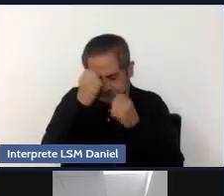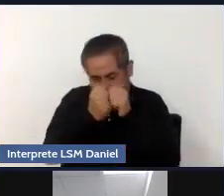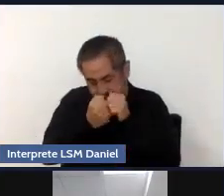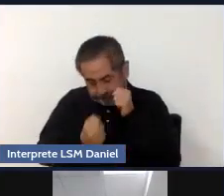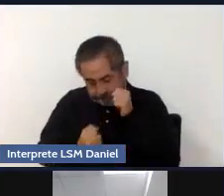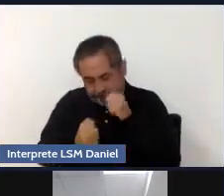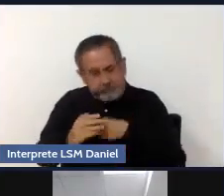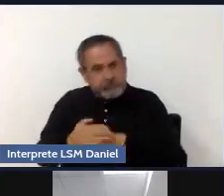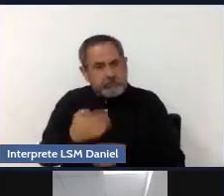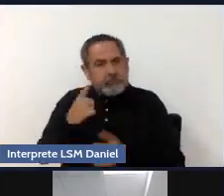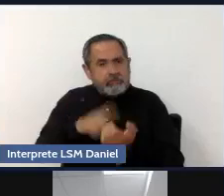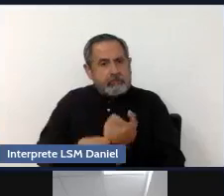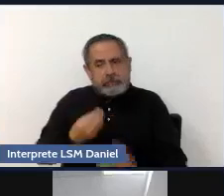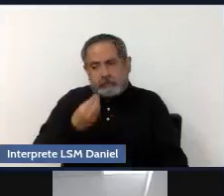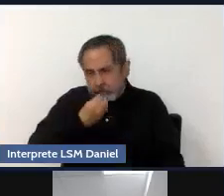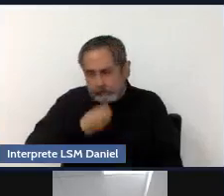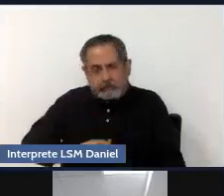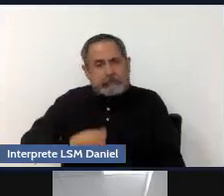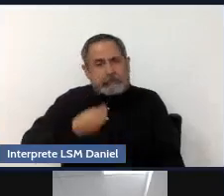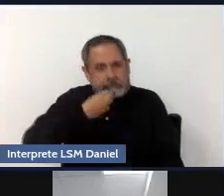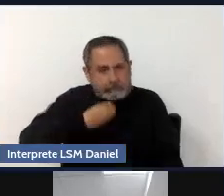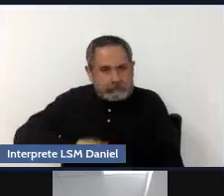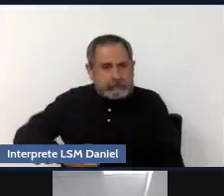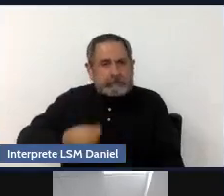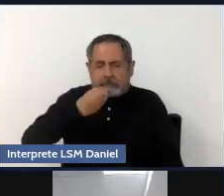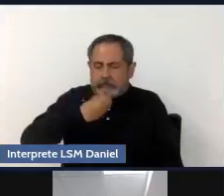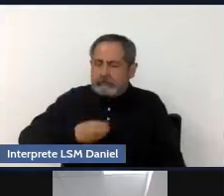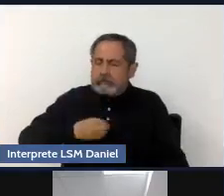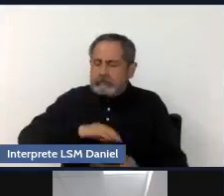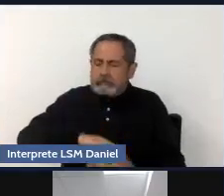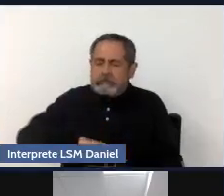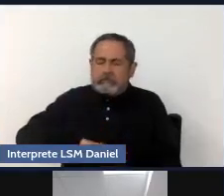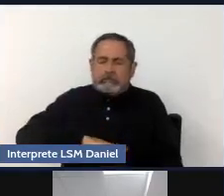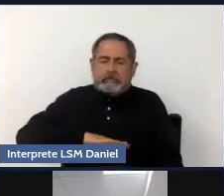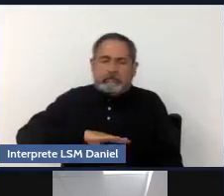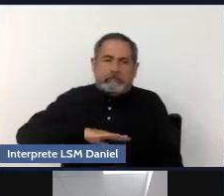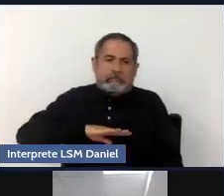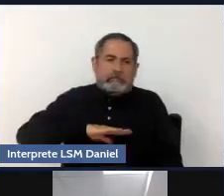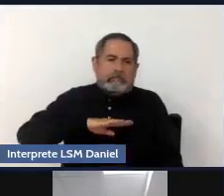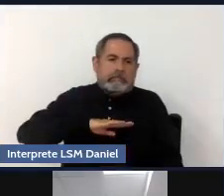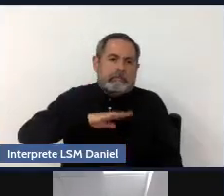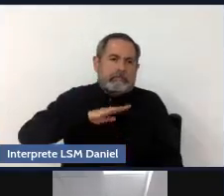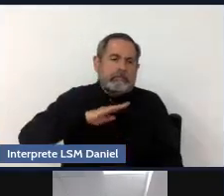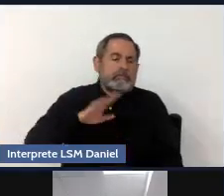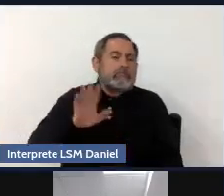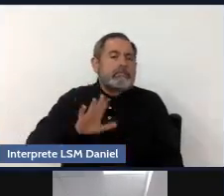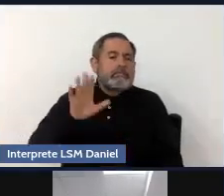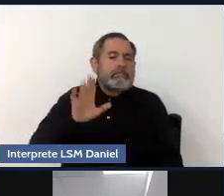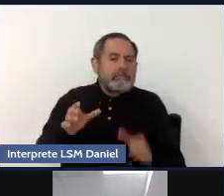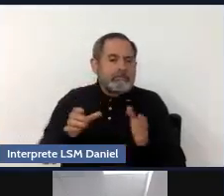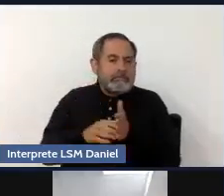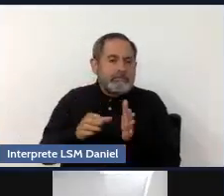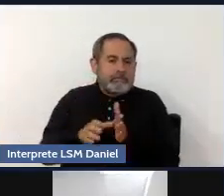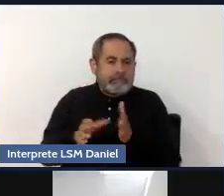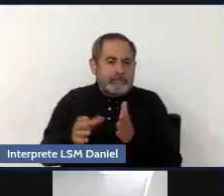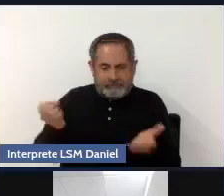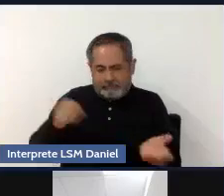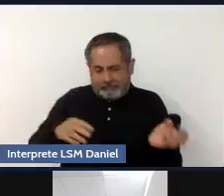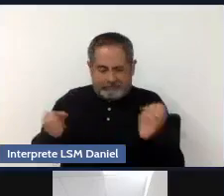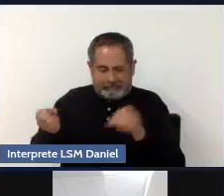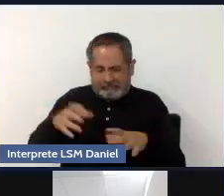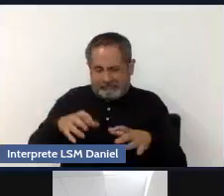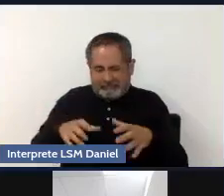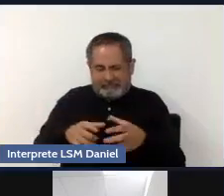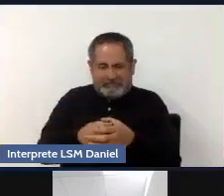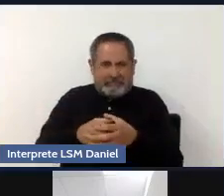desde cuánto tiempo, ¿sí? Porque ya es como en una caja que ponemos cosas, cosas, hasta que